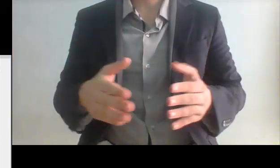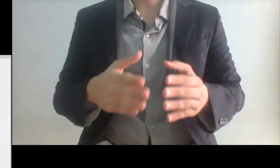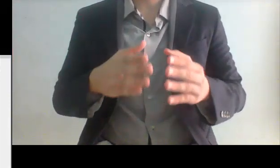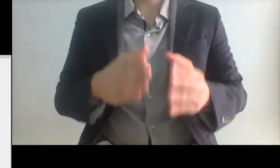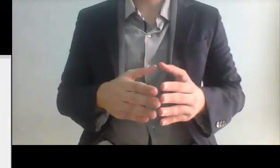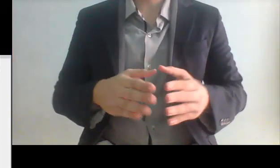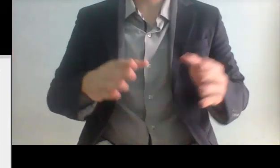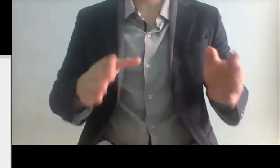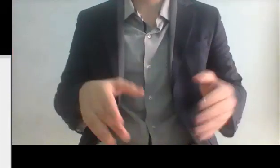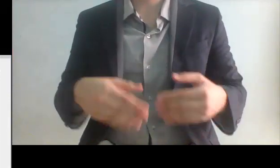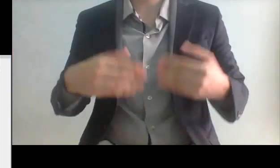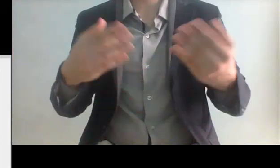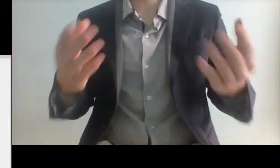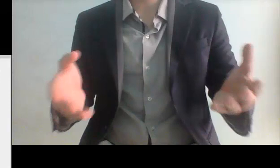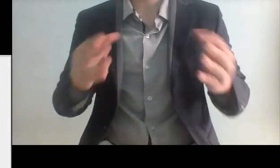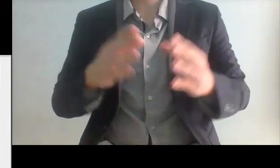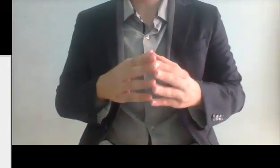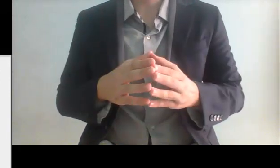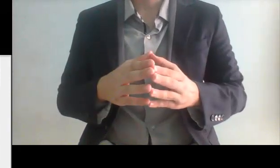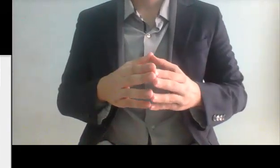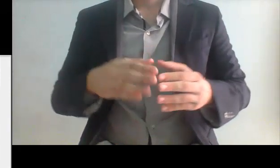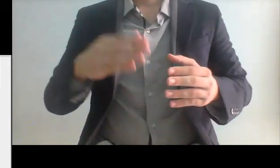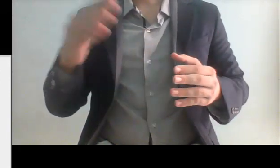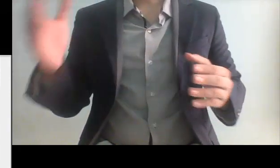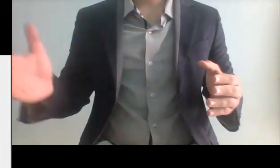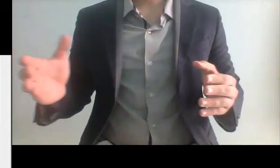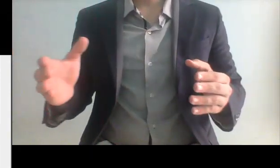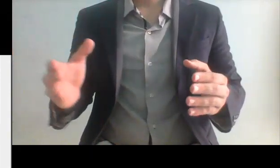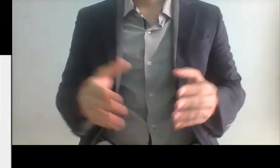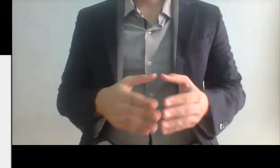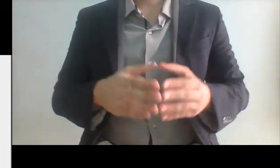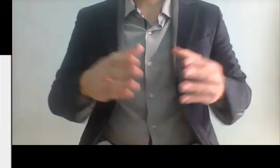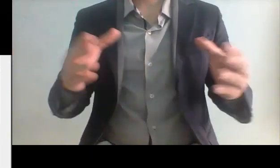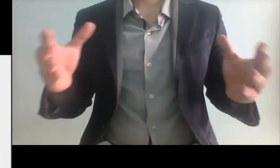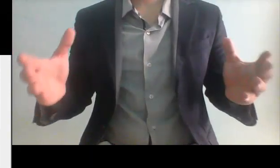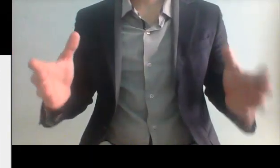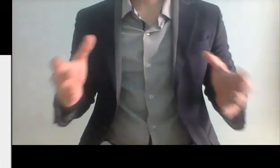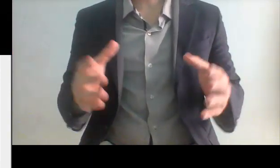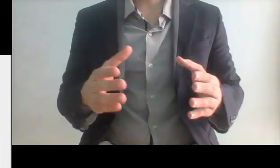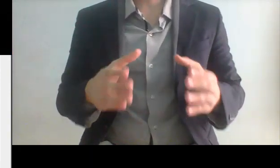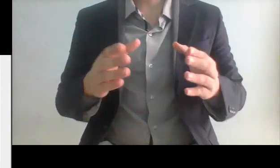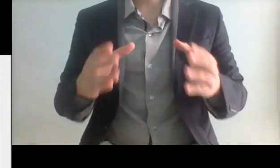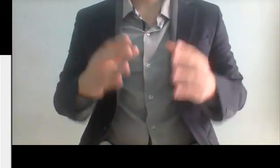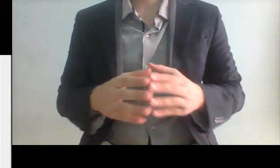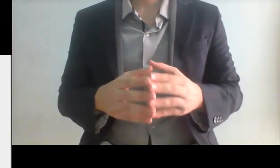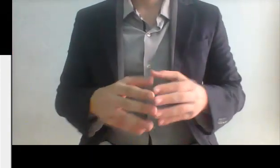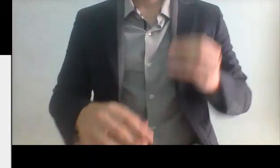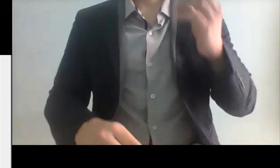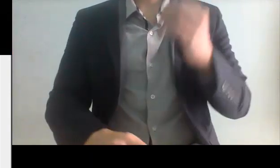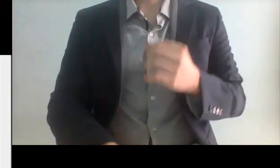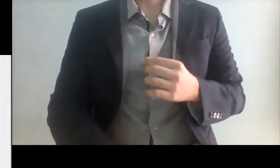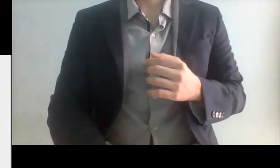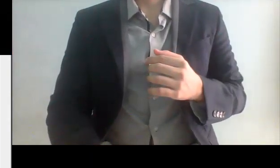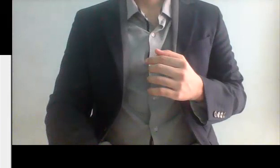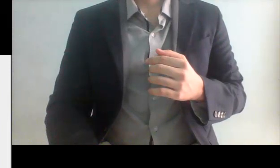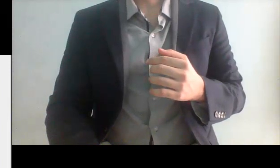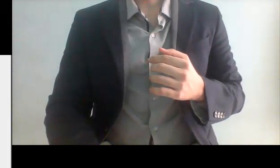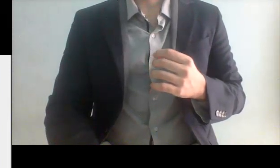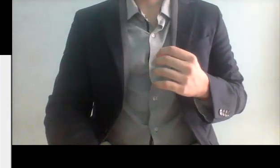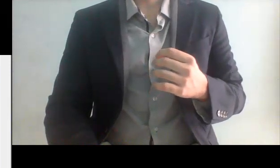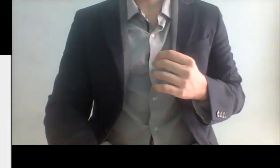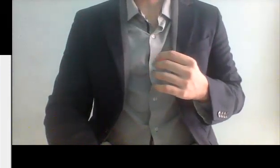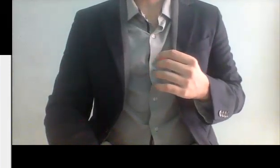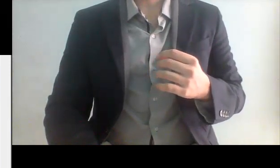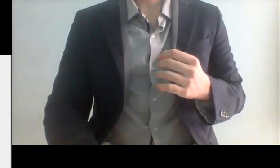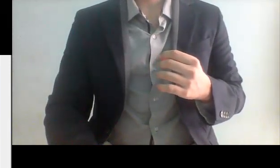aprehensión contra los personajes que presuntamente están involucrados donde señores creo que si no eres culpable no hay por qué huir y que ocurre que